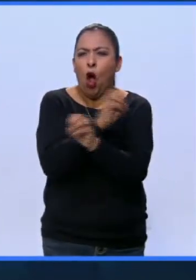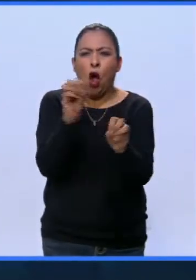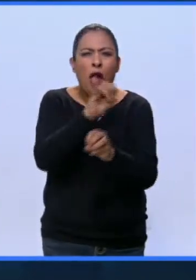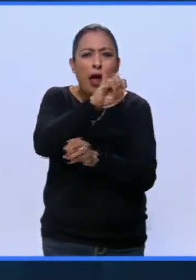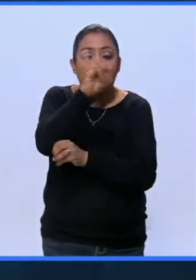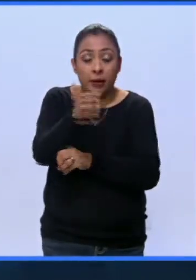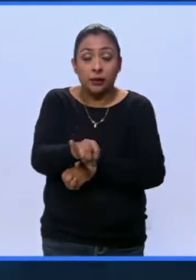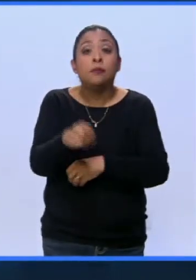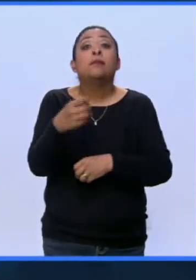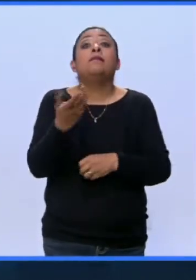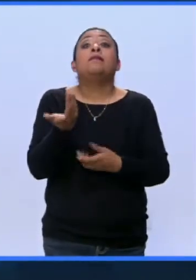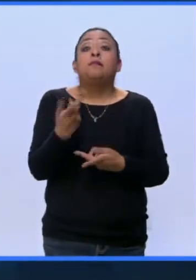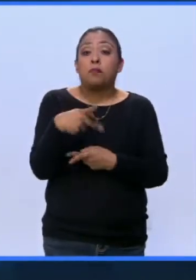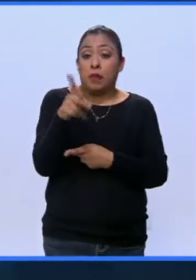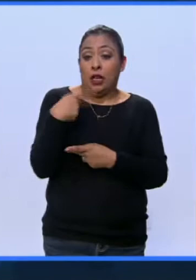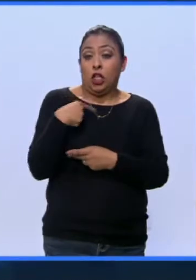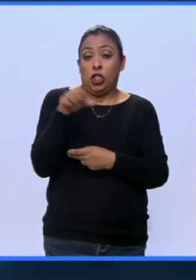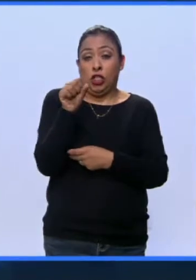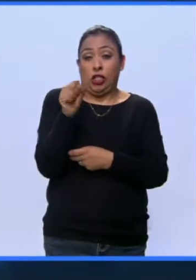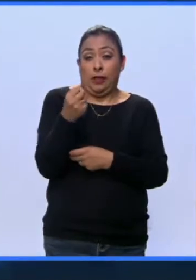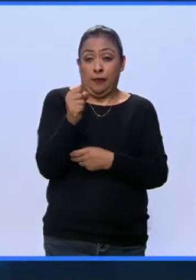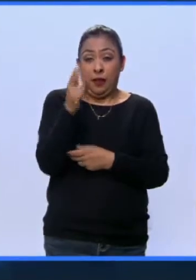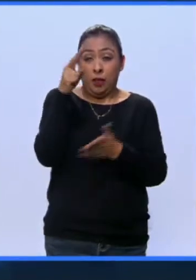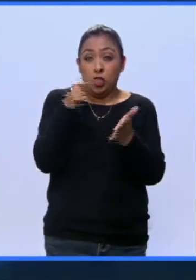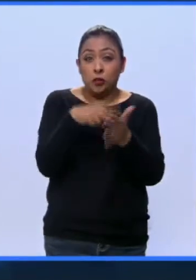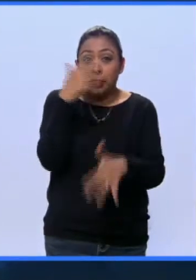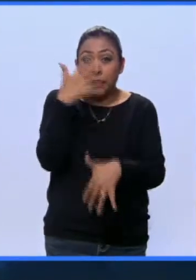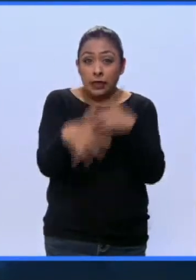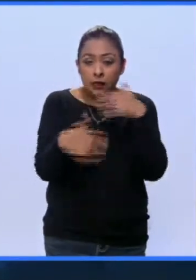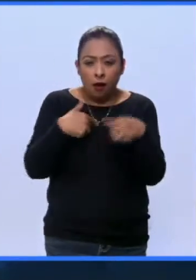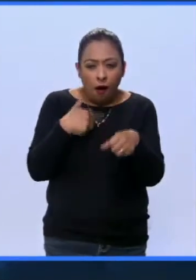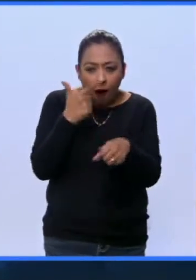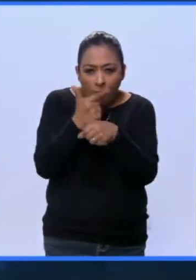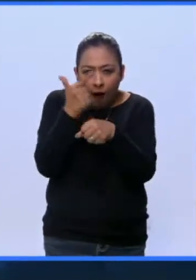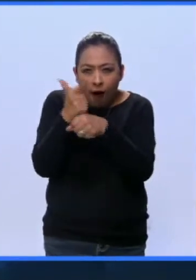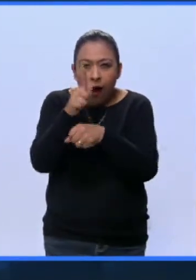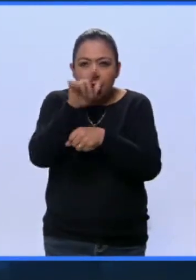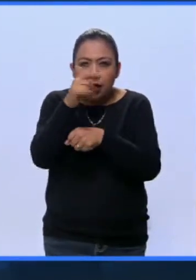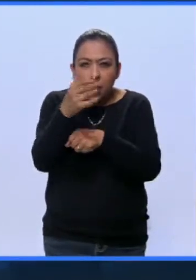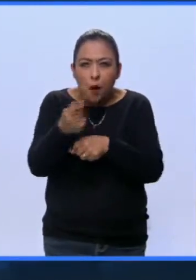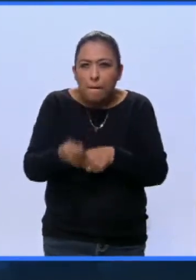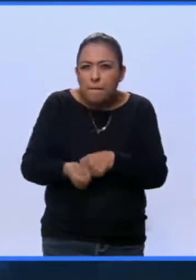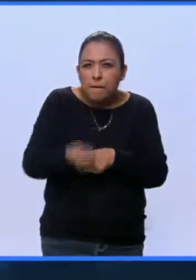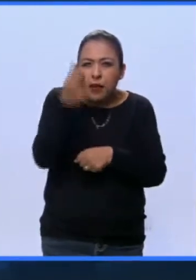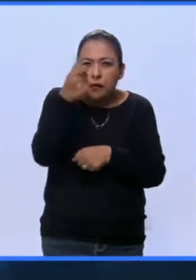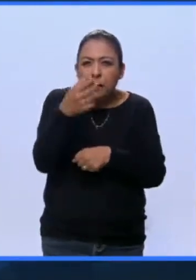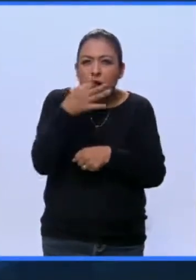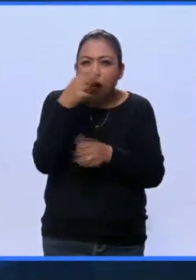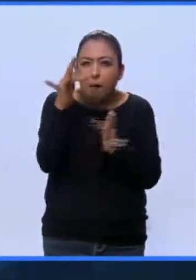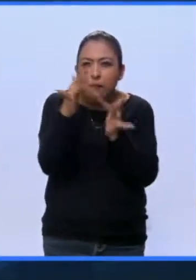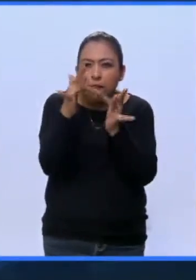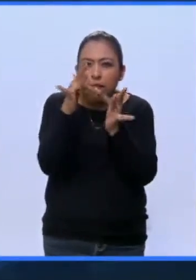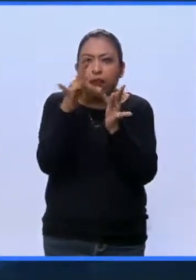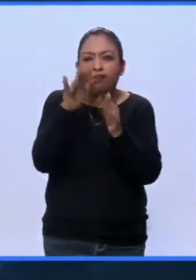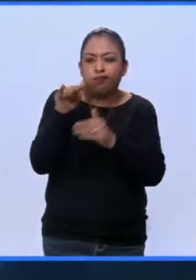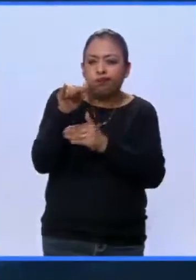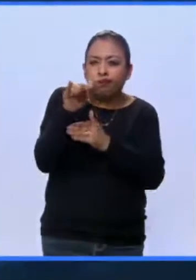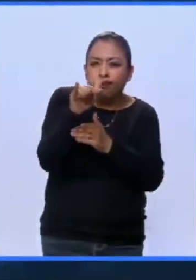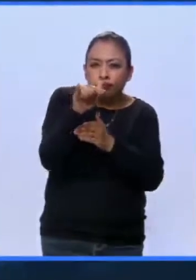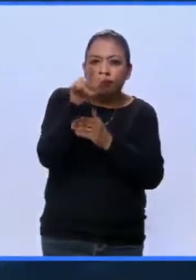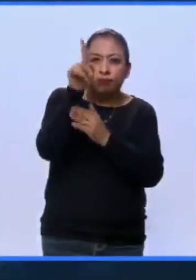Sin embargo, en septiembre de 2015, los detectores de LIGO captaron la primera señal de una onda gravitacional.